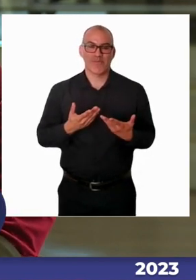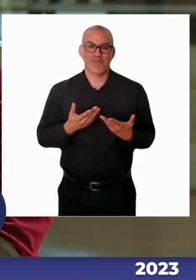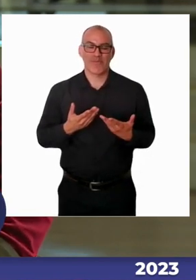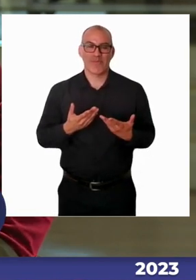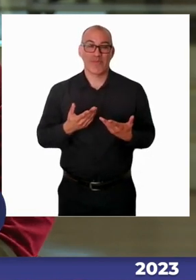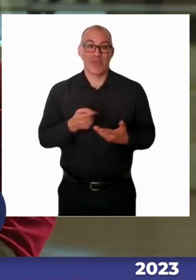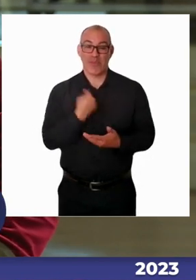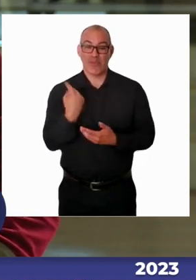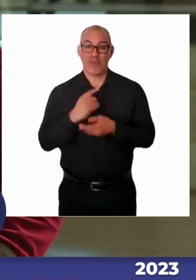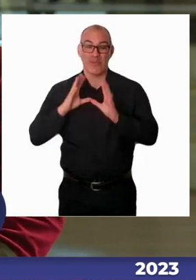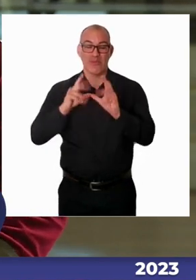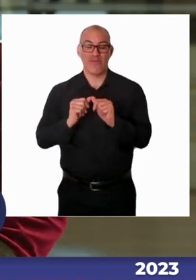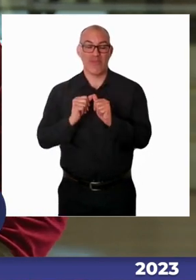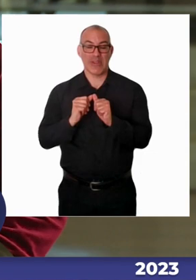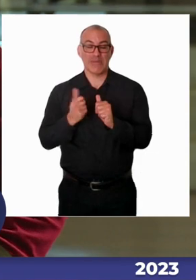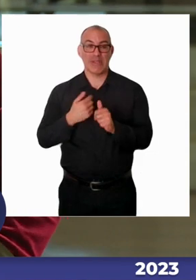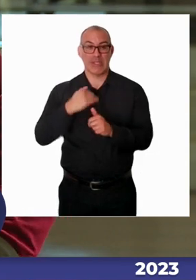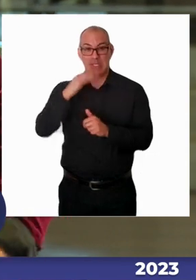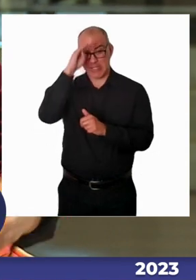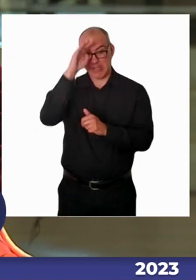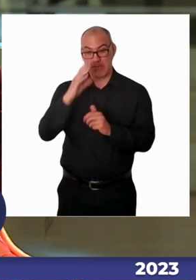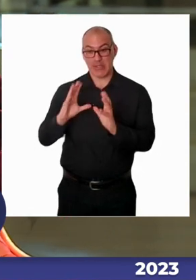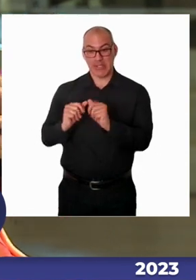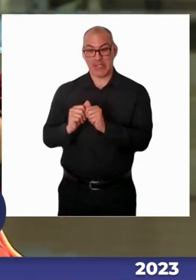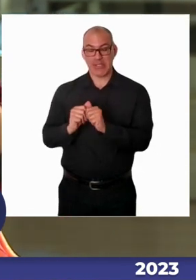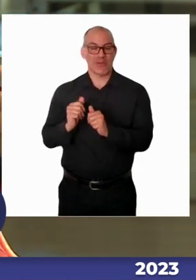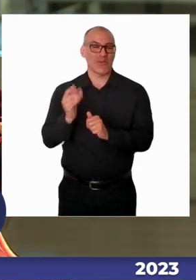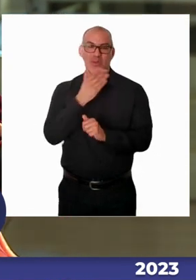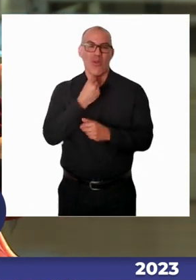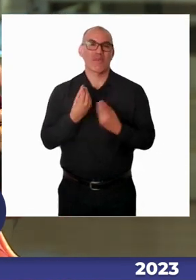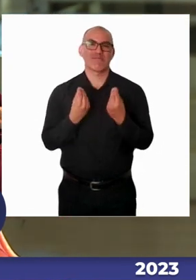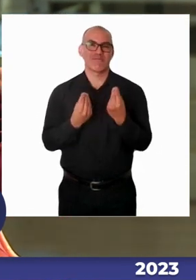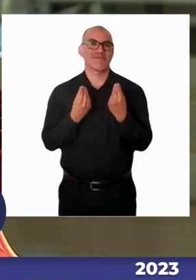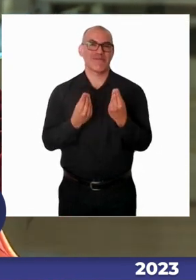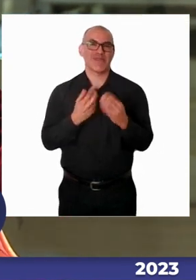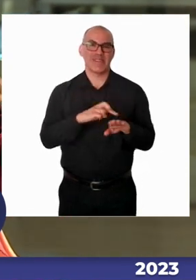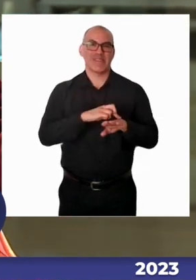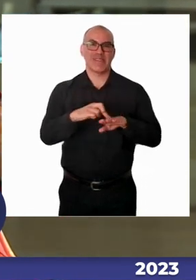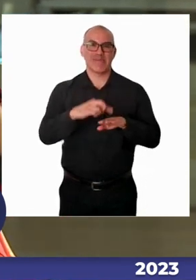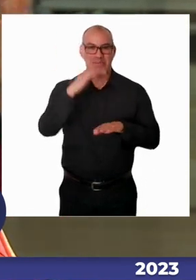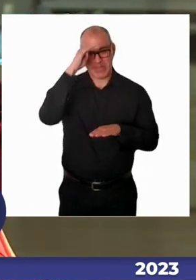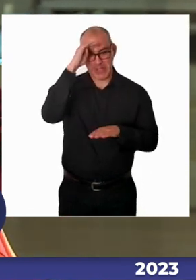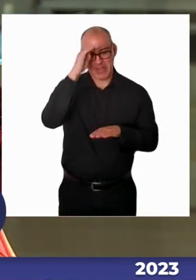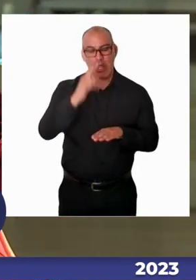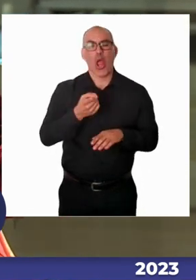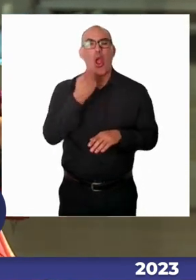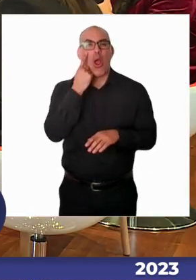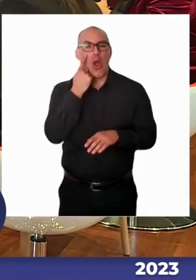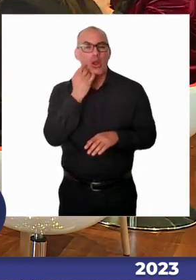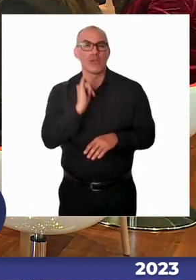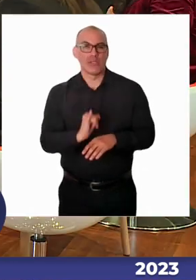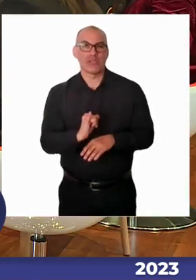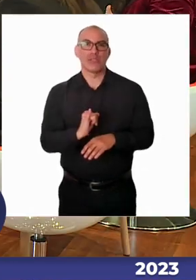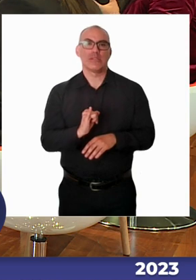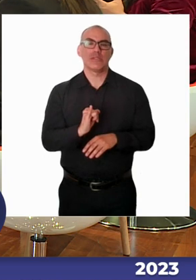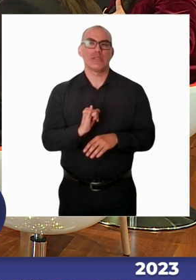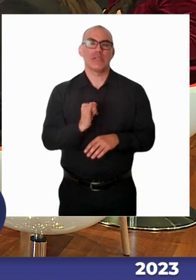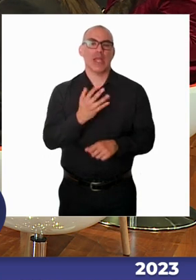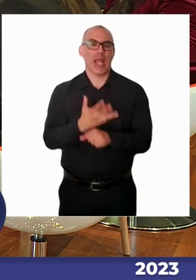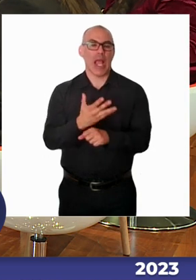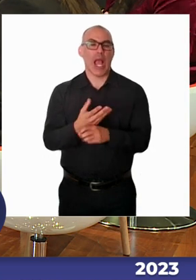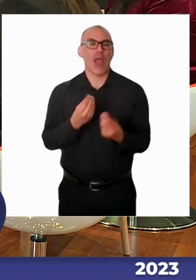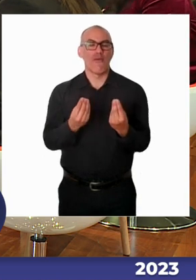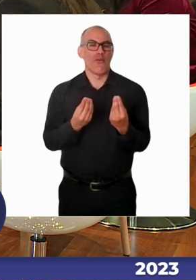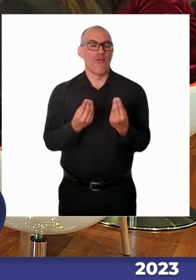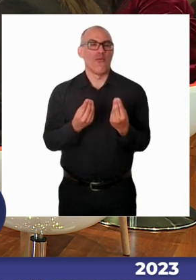pero se fortaleza, podría ser esa, que en algunos casos de éxito implica que los profesionales, hay más profesionales para la